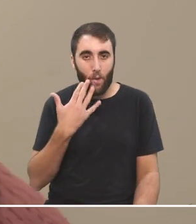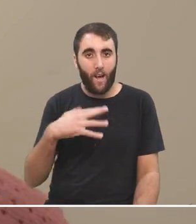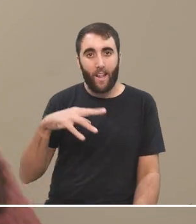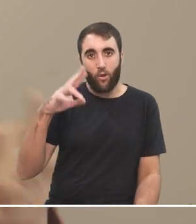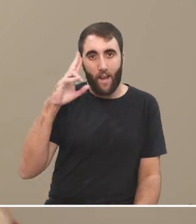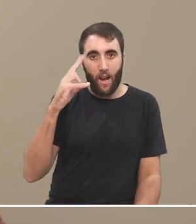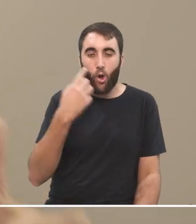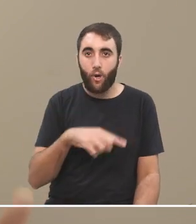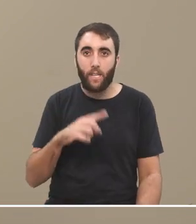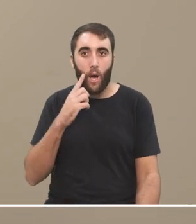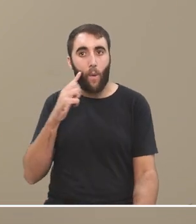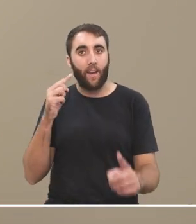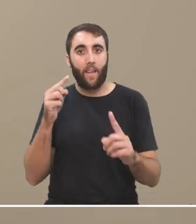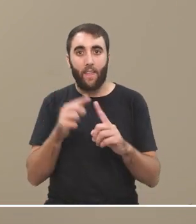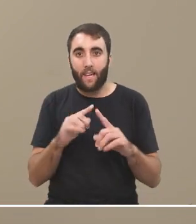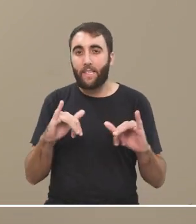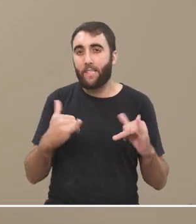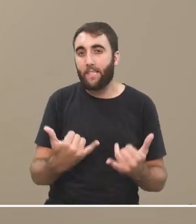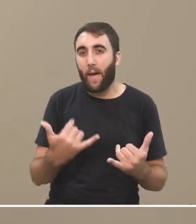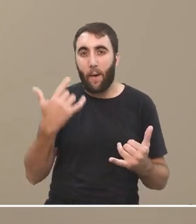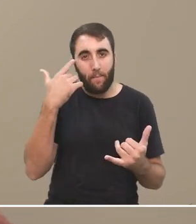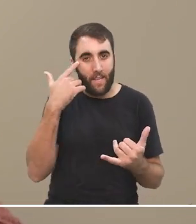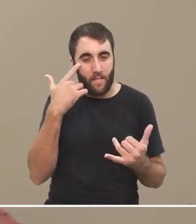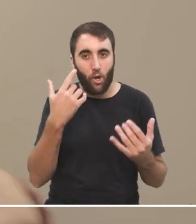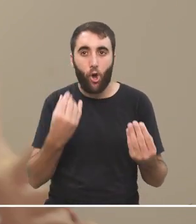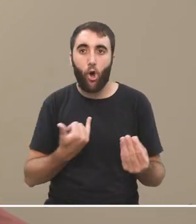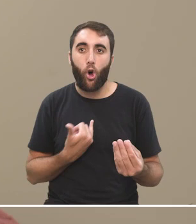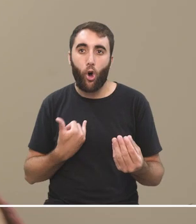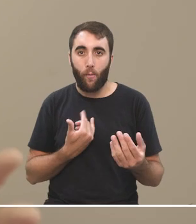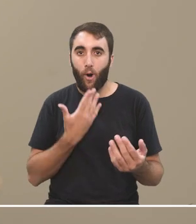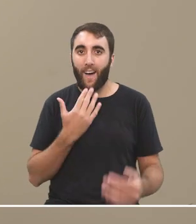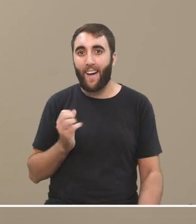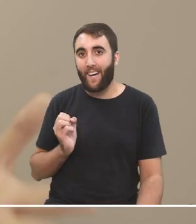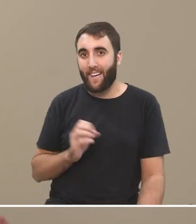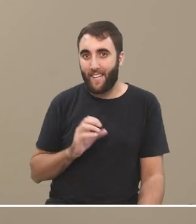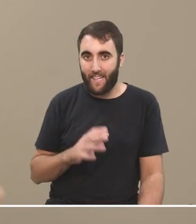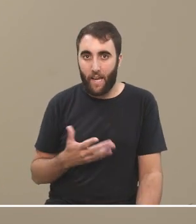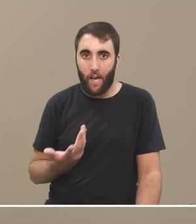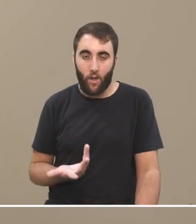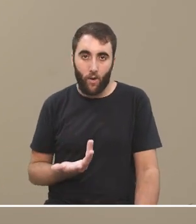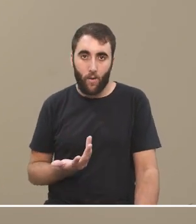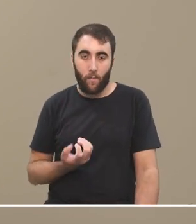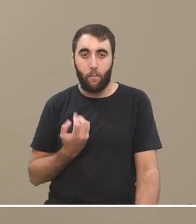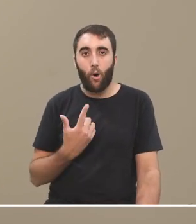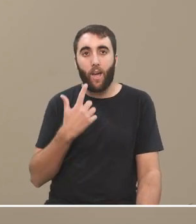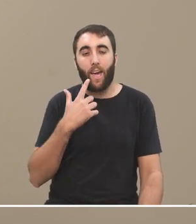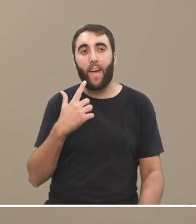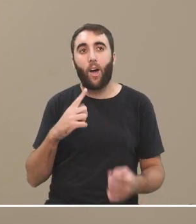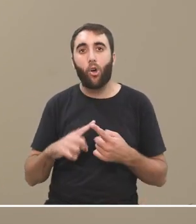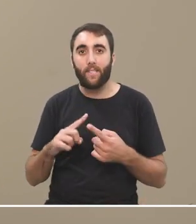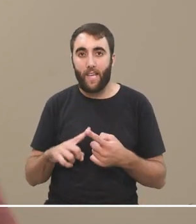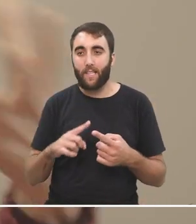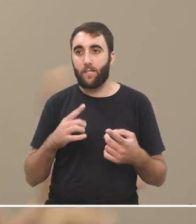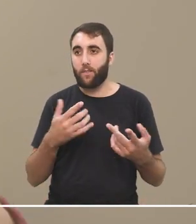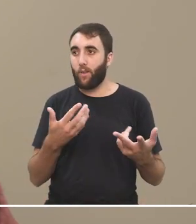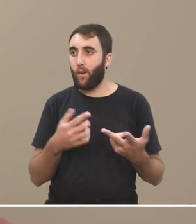objetividad todo esto nos parecía algo que ya estaba dado y que por lo tanto podía ser criticado porque bueno los consensos y en